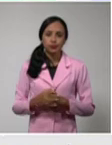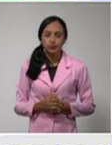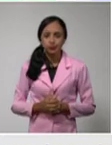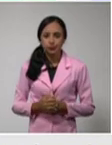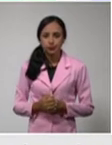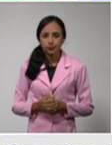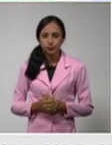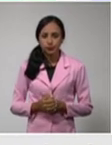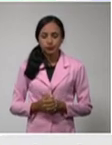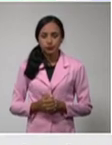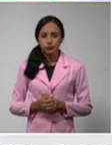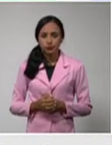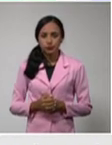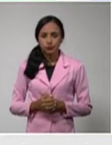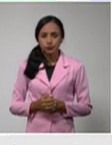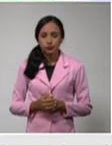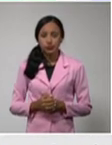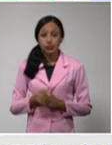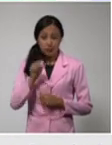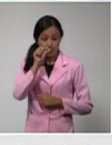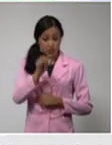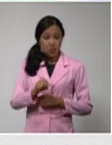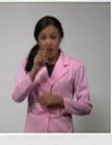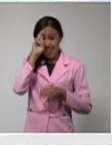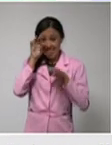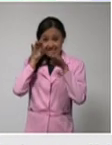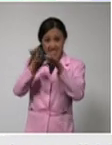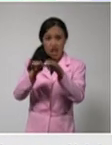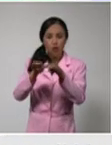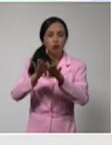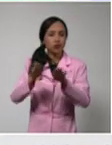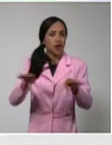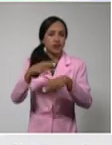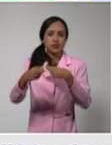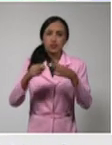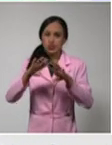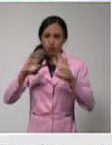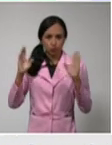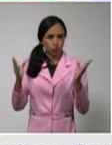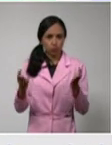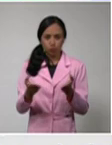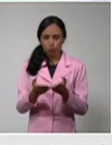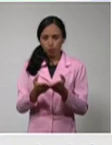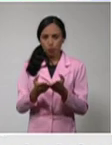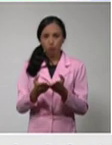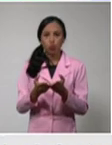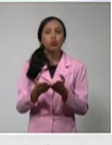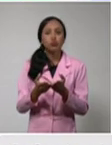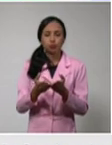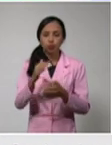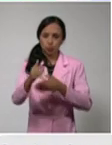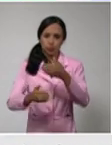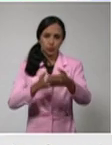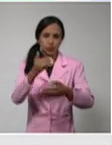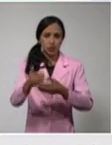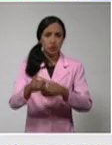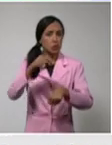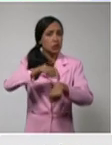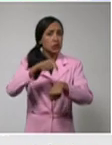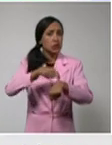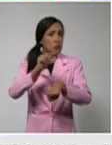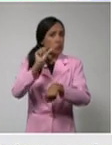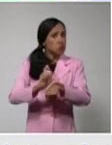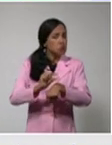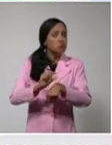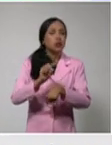estando ingresado, se produce todo esto. Realmente tuvo una estadía breve, tres días,